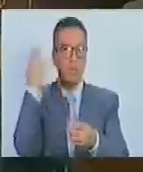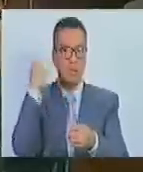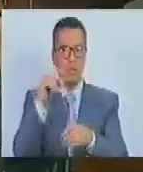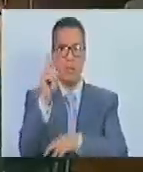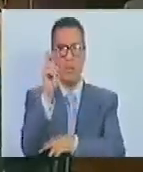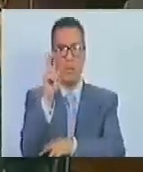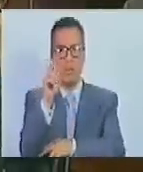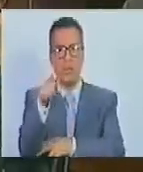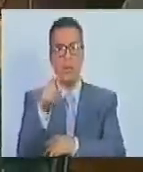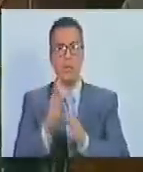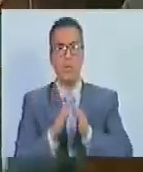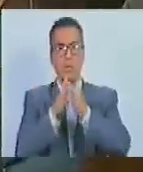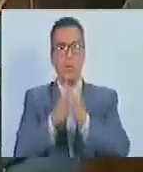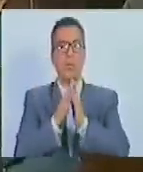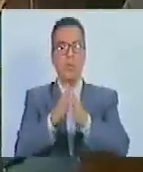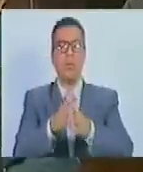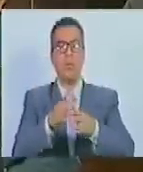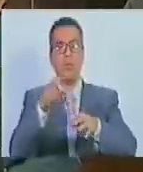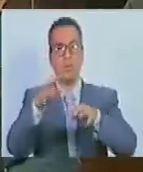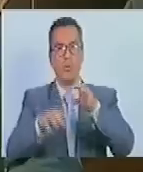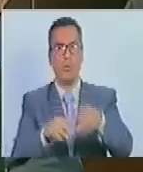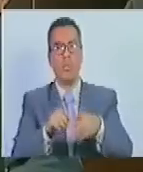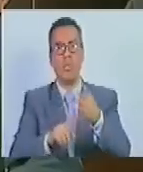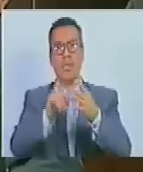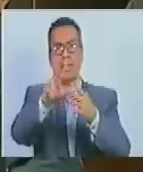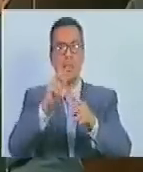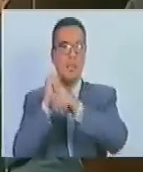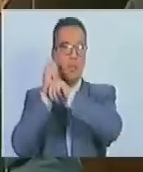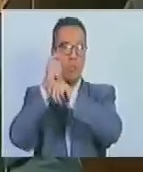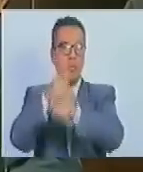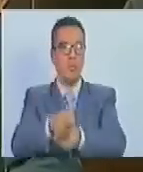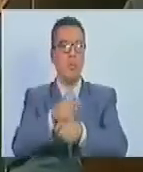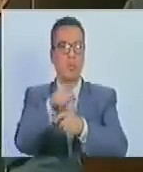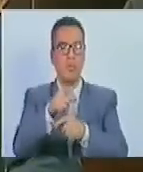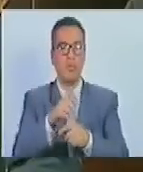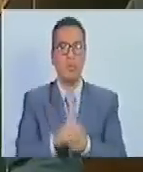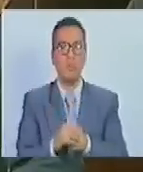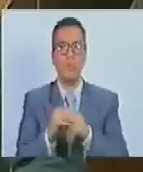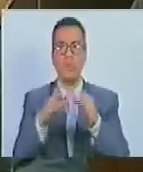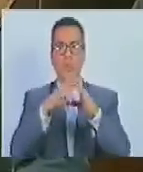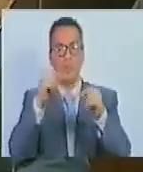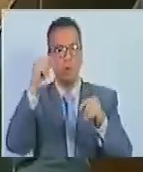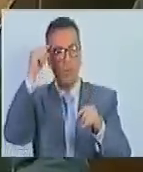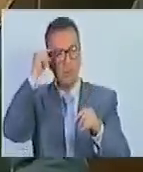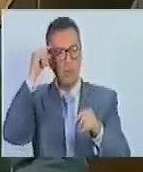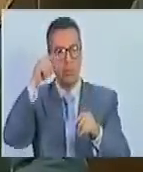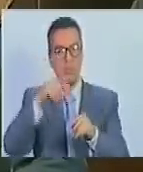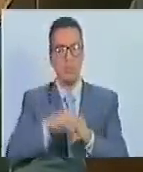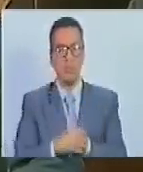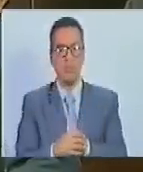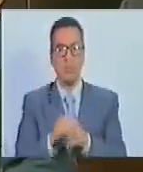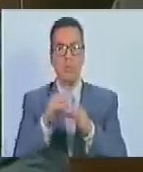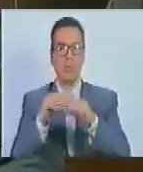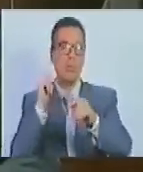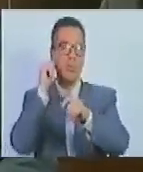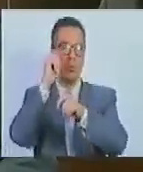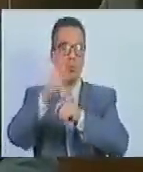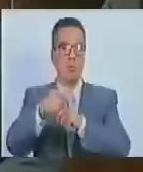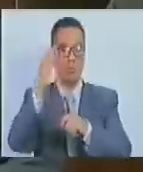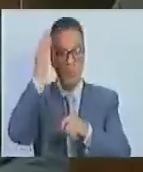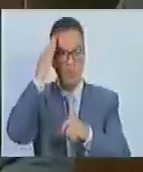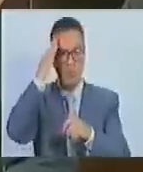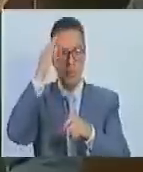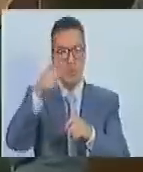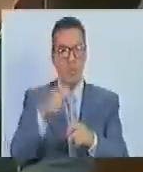viernes salió una embarcación, la Llovizna, con tres pescadores en su faena diaria de pesca, que sabemos